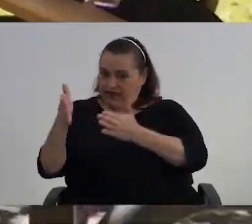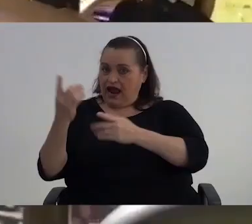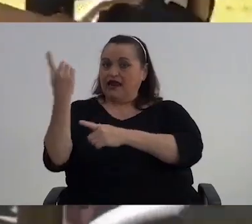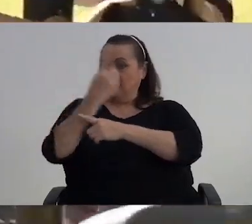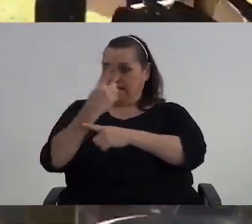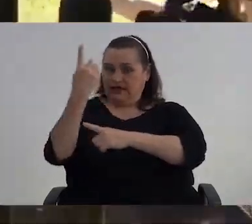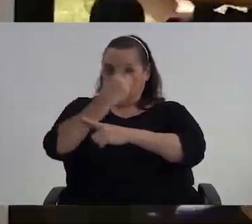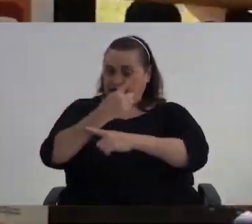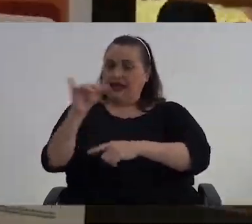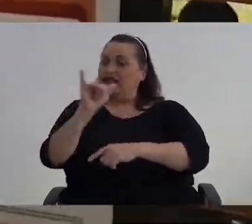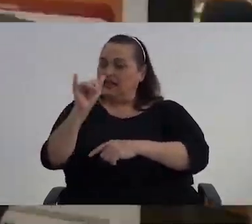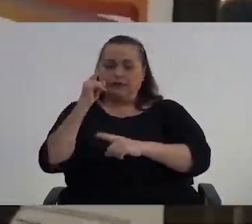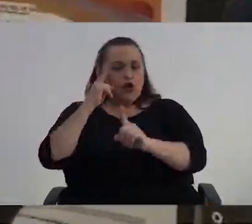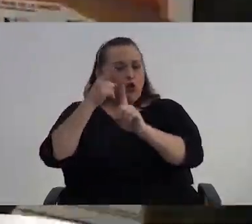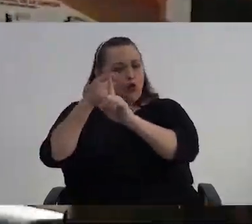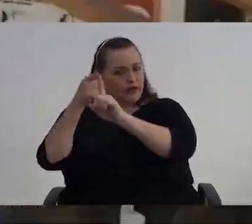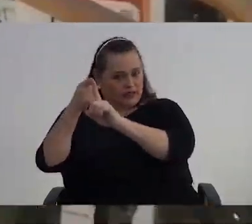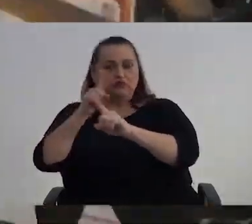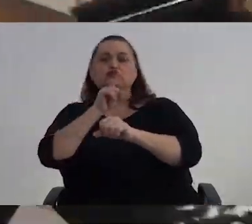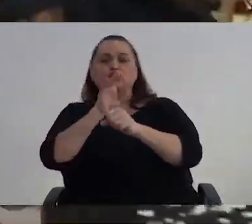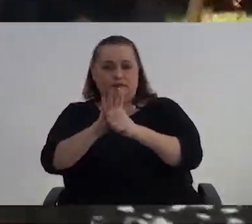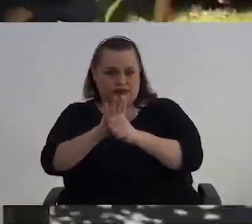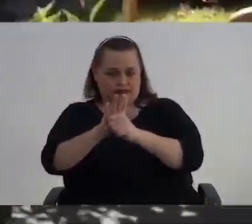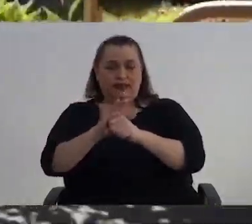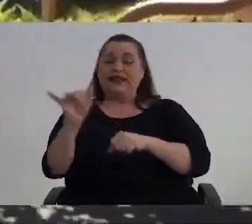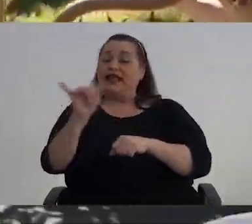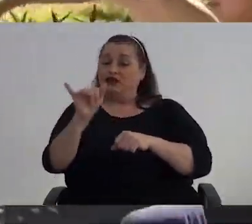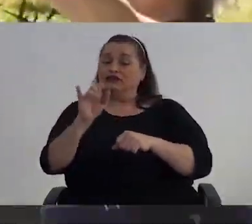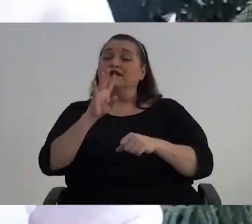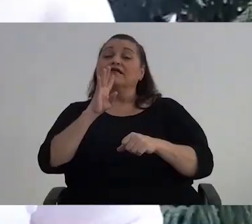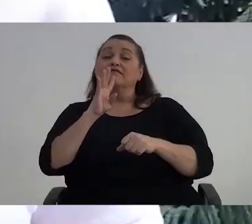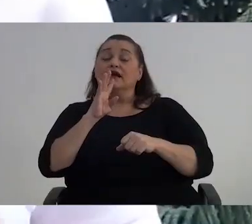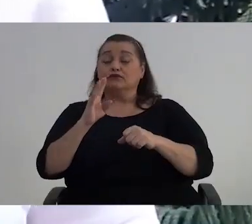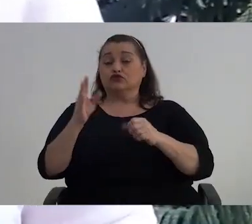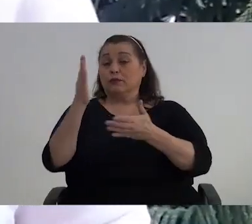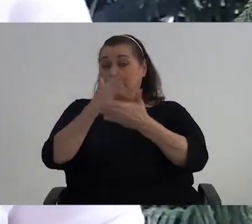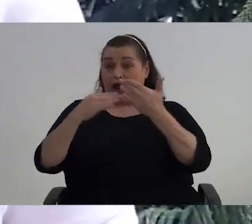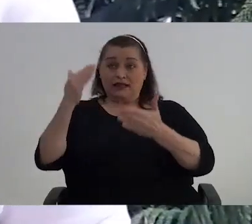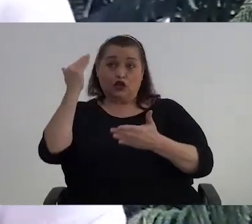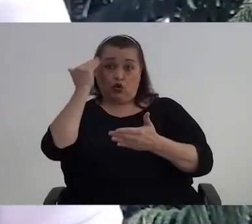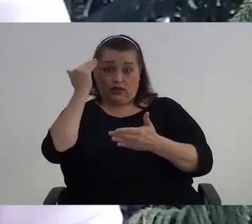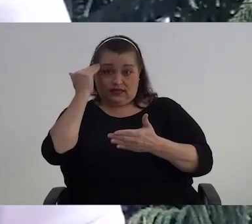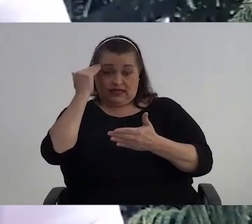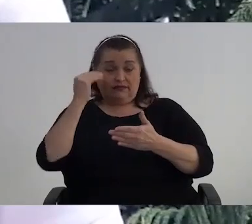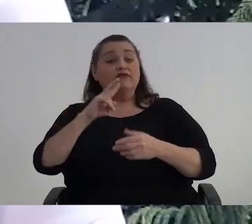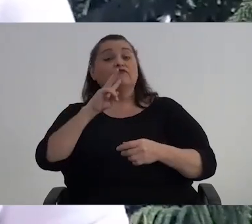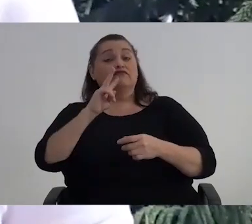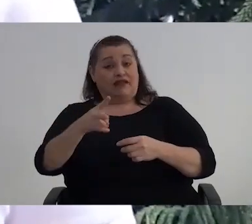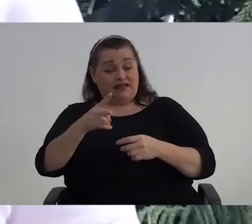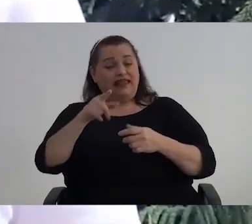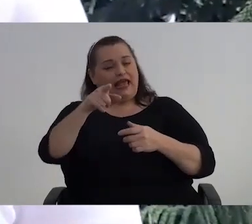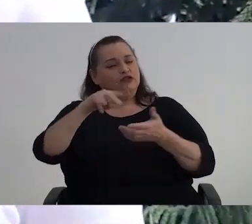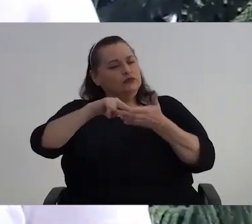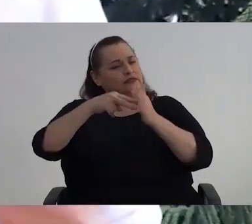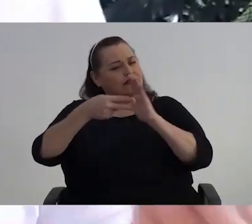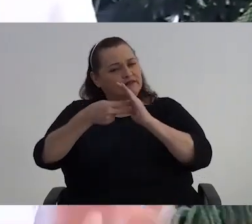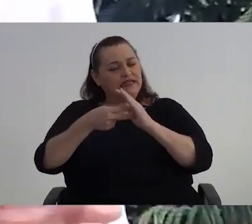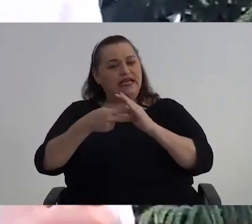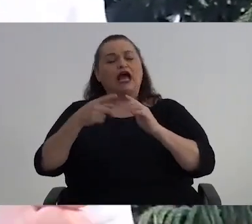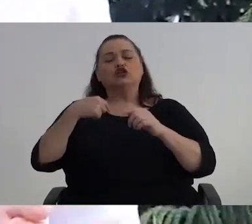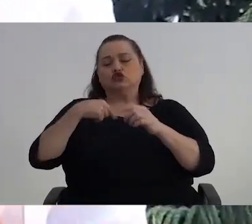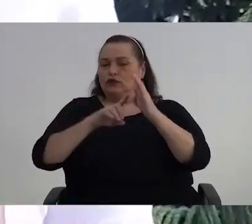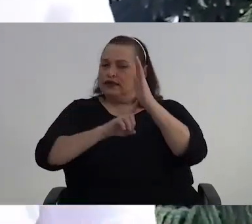día a día Y ponernos objetivos Entonces Cuando hablamos De la parte cognitiva En realidad Eso es algo Que vamos